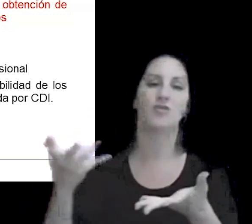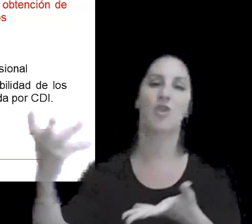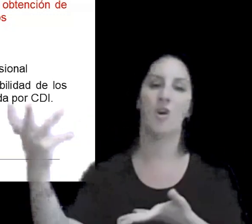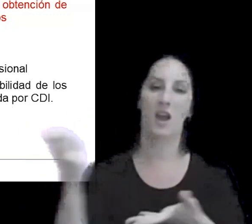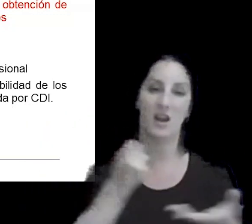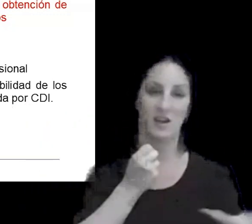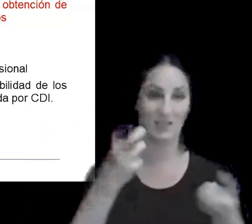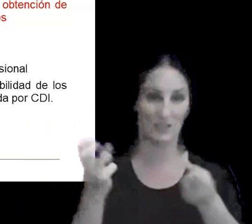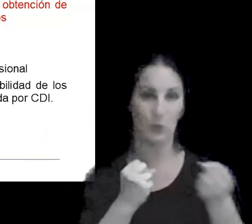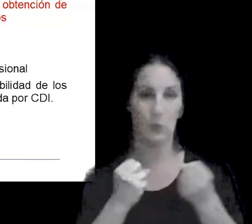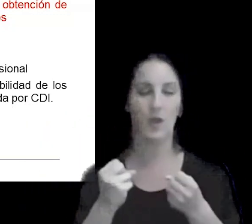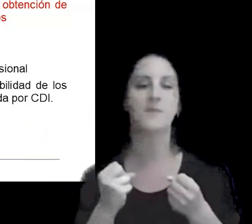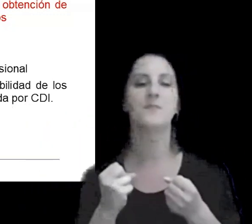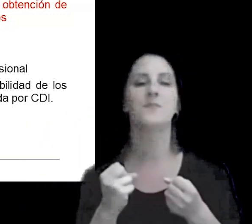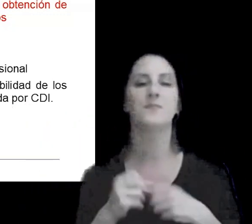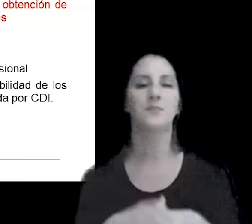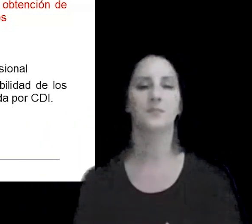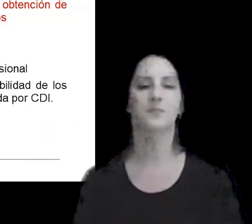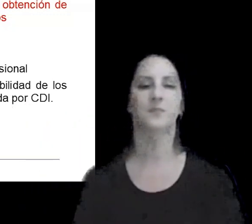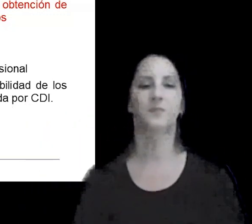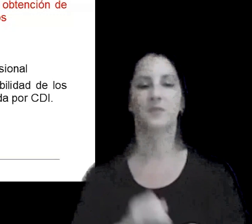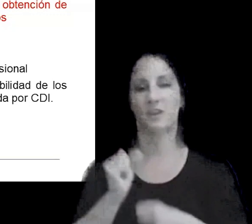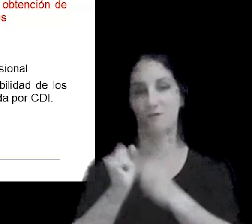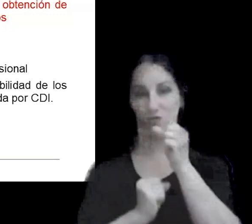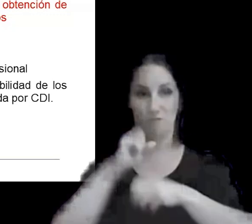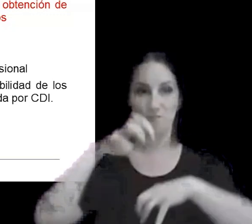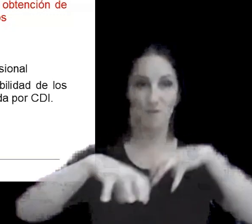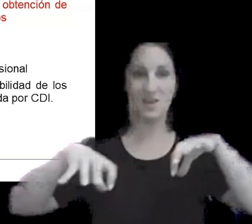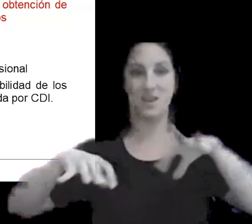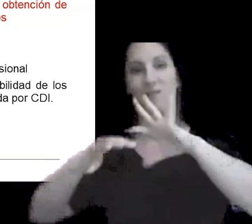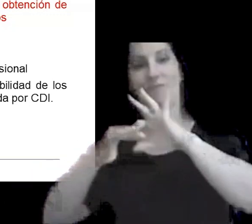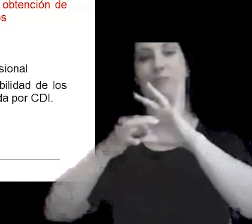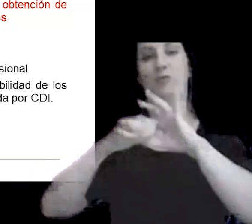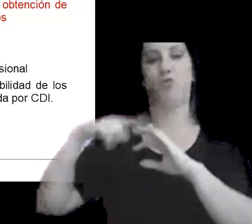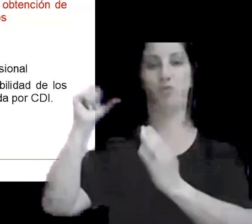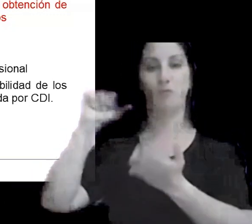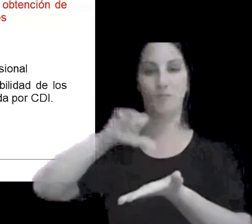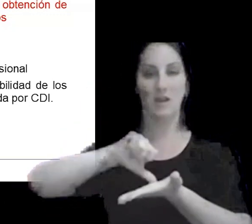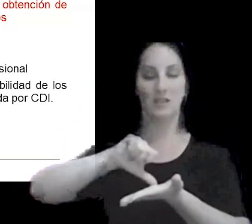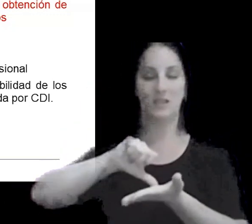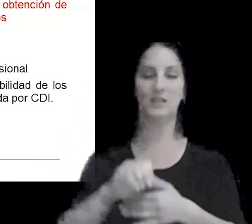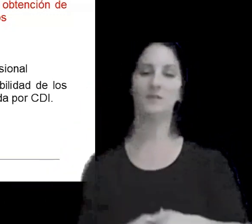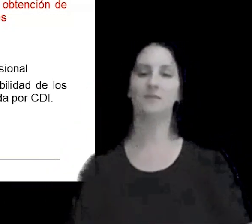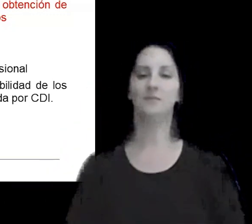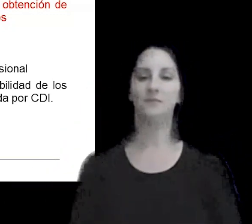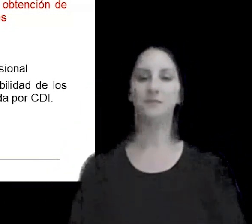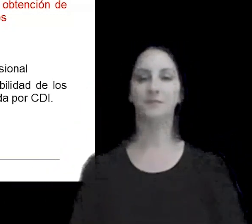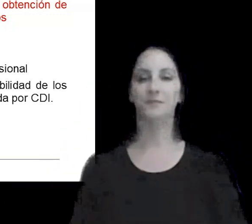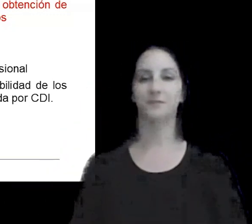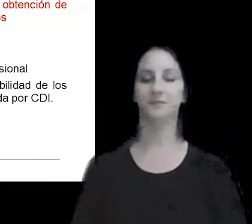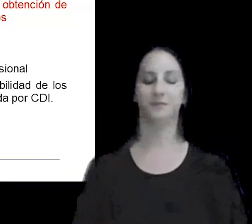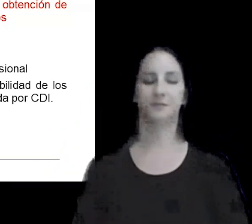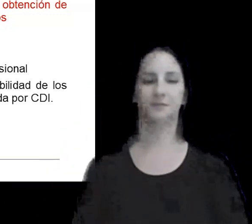de compañías vinculadas del exterior y estableciendo